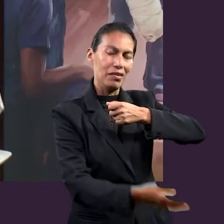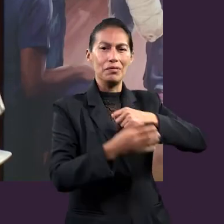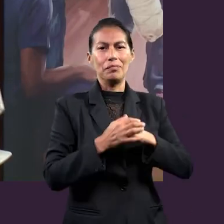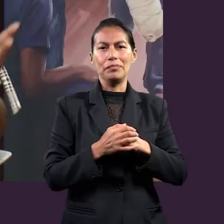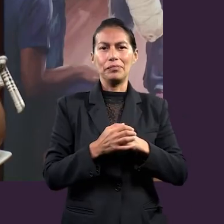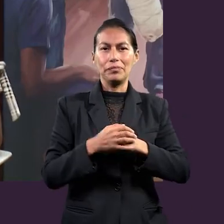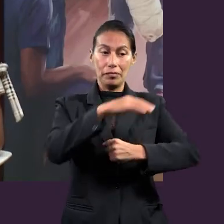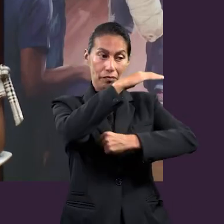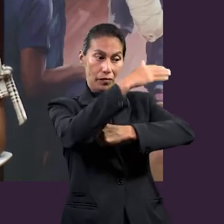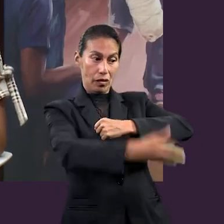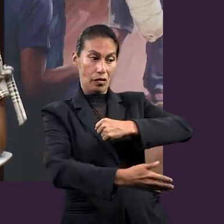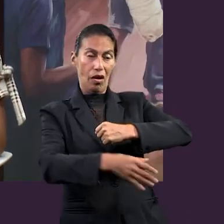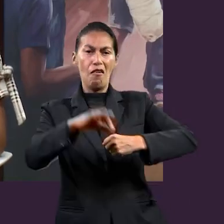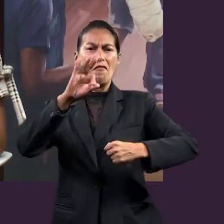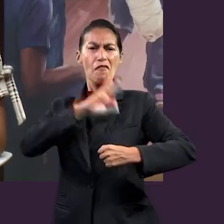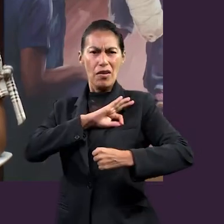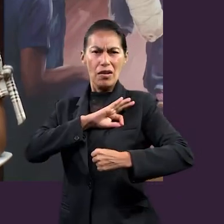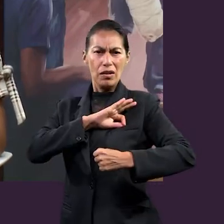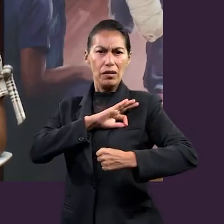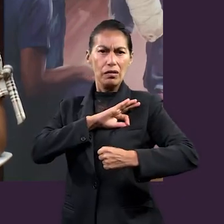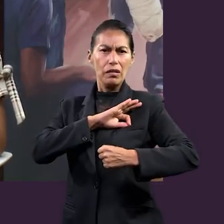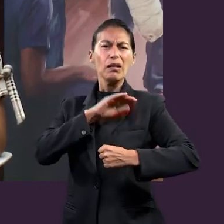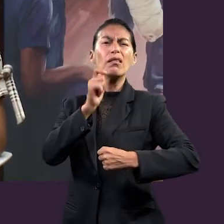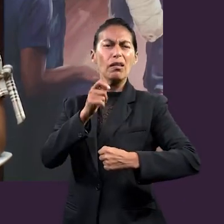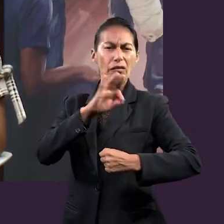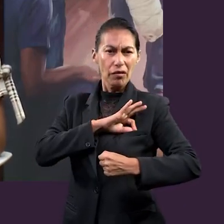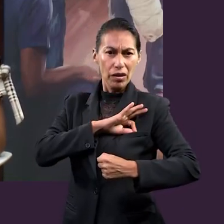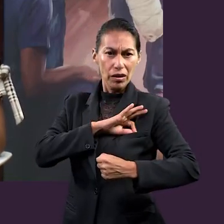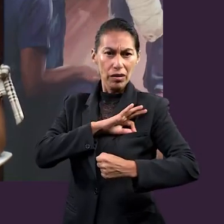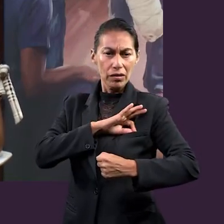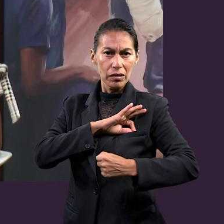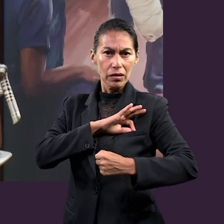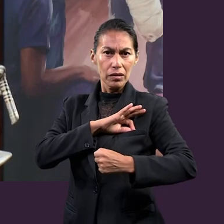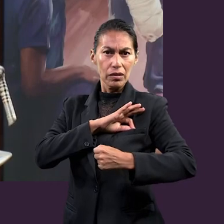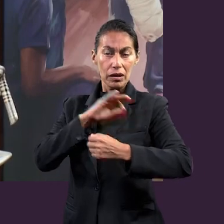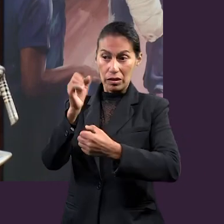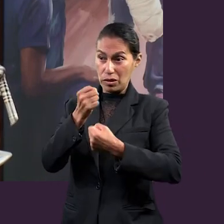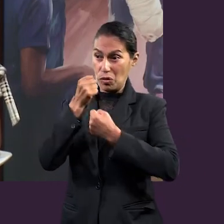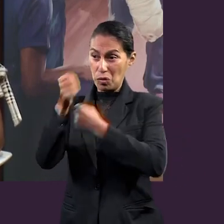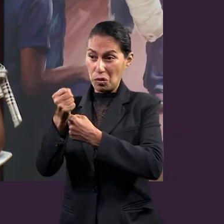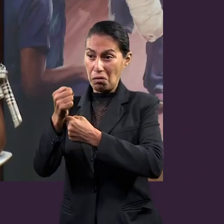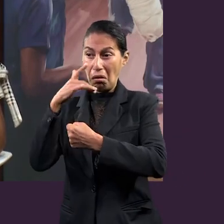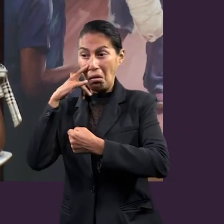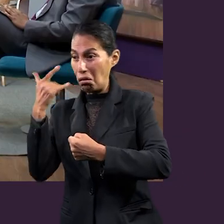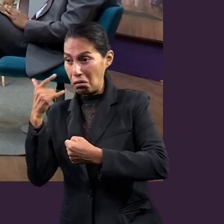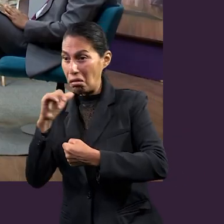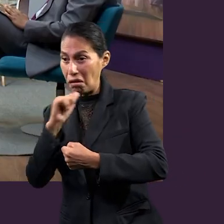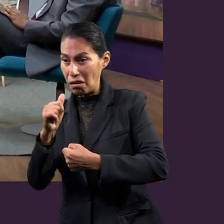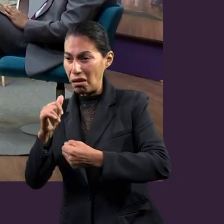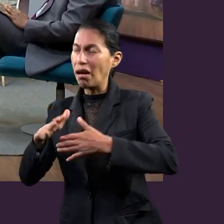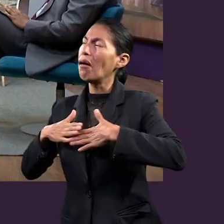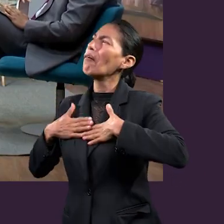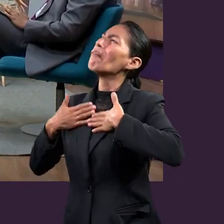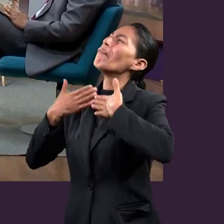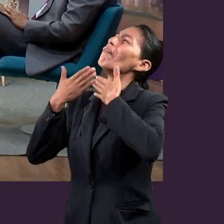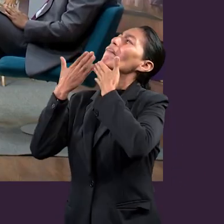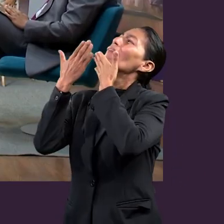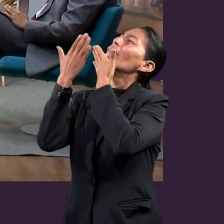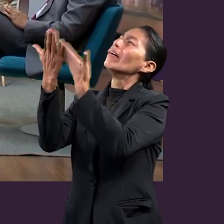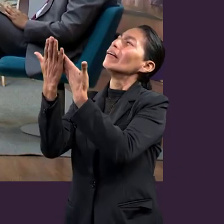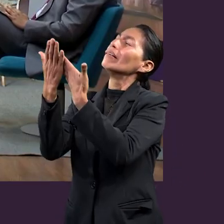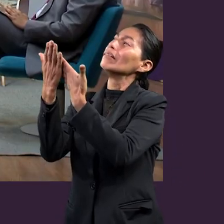flechas, etc. Y el escudo de la fe, ¿qué es la fe? La certeza de lo que